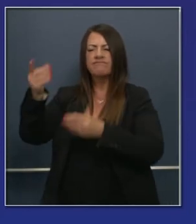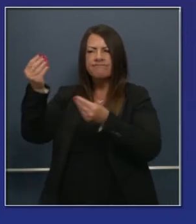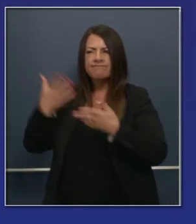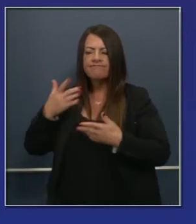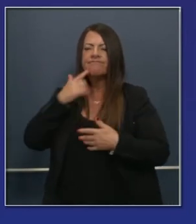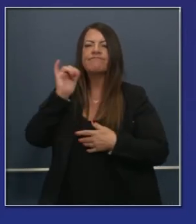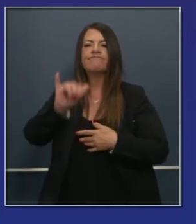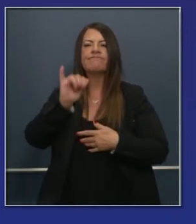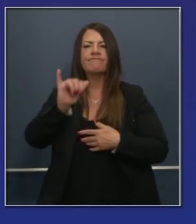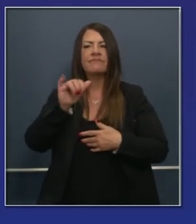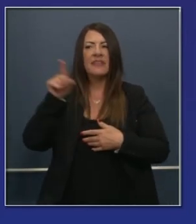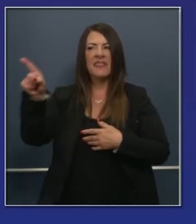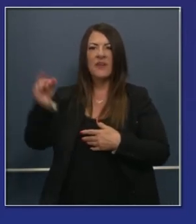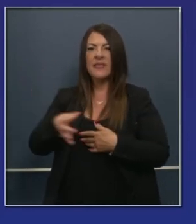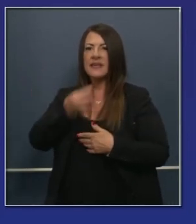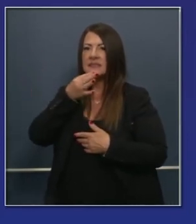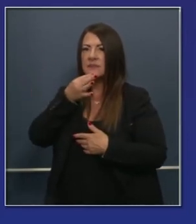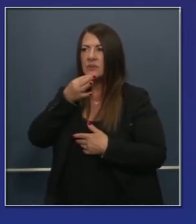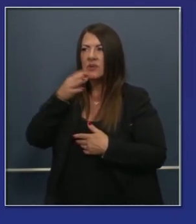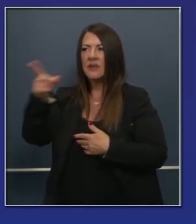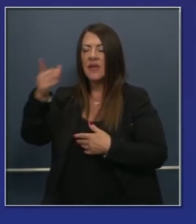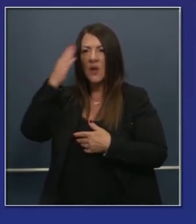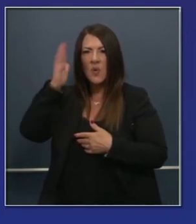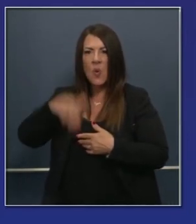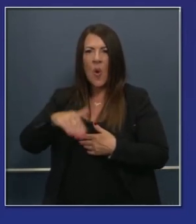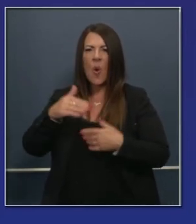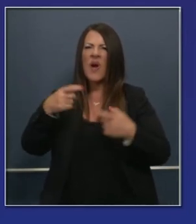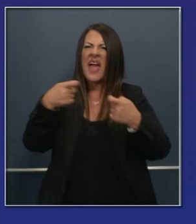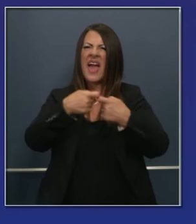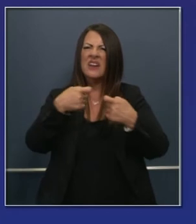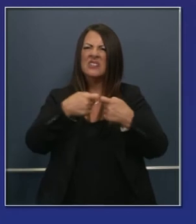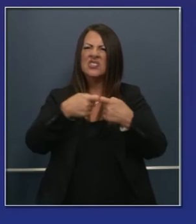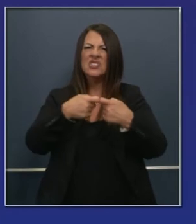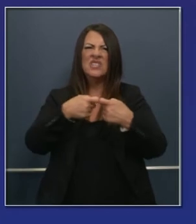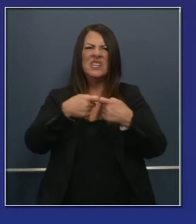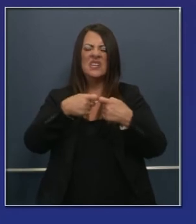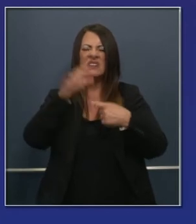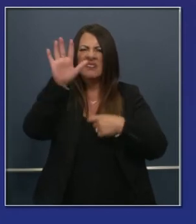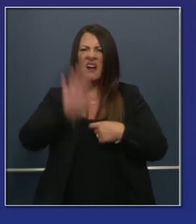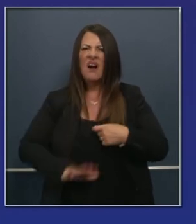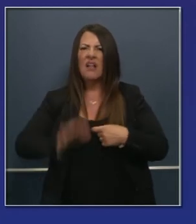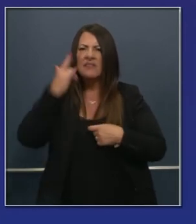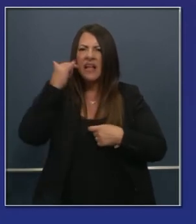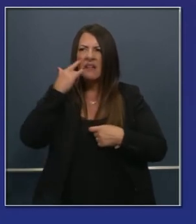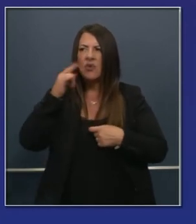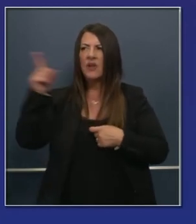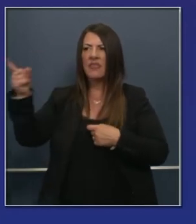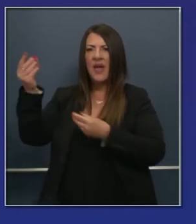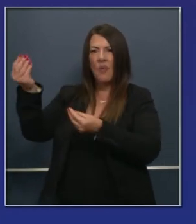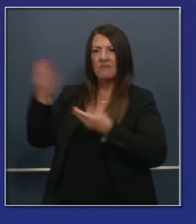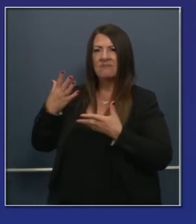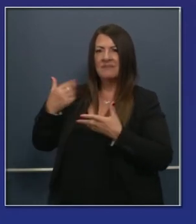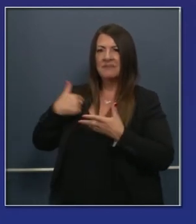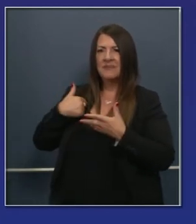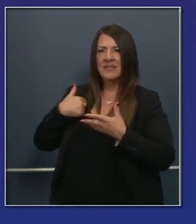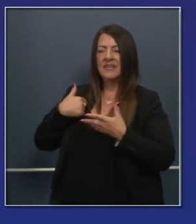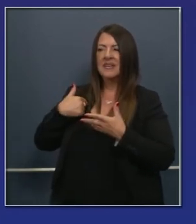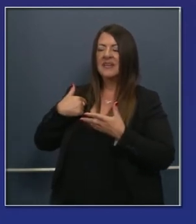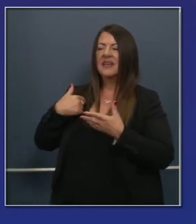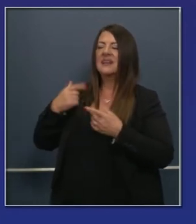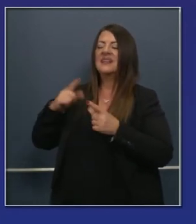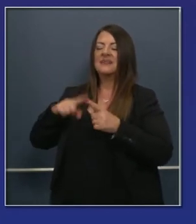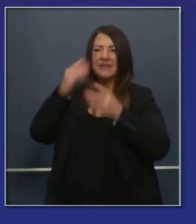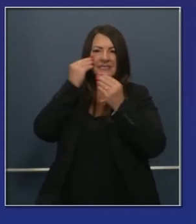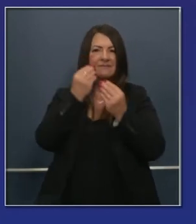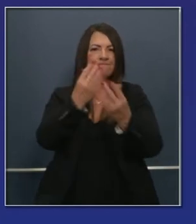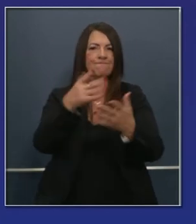operación eso básicamente significa que ellos son los expertos en cuanto a consumo de energía en el estado y ellos me pidieron que les